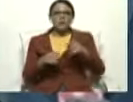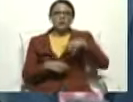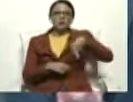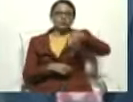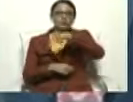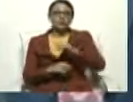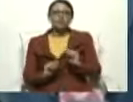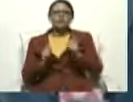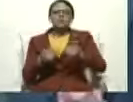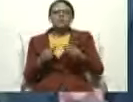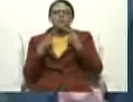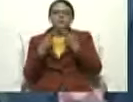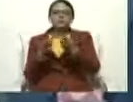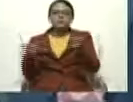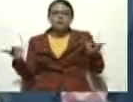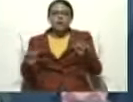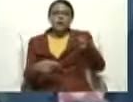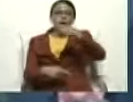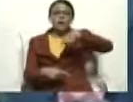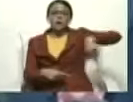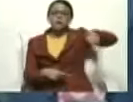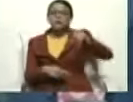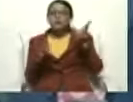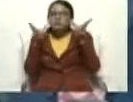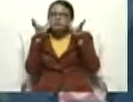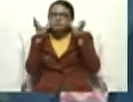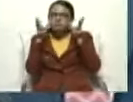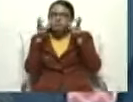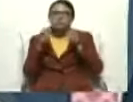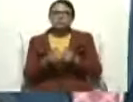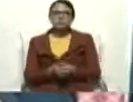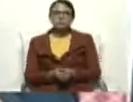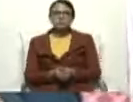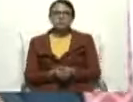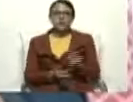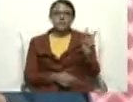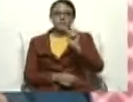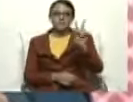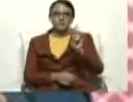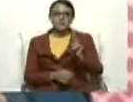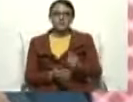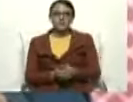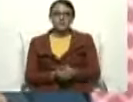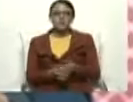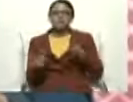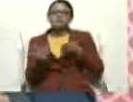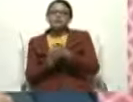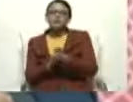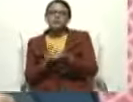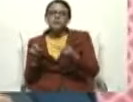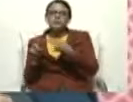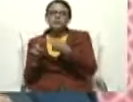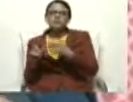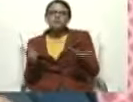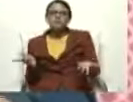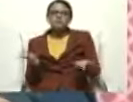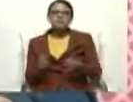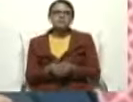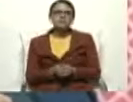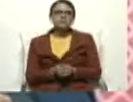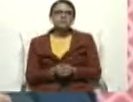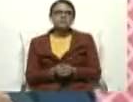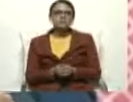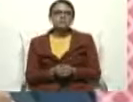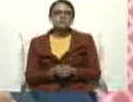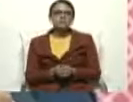a la opinión pública y al pueblo de Venezuela en relación a lo que ustedes, muchos,